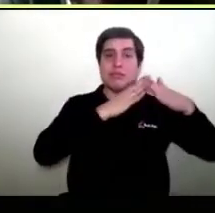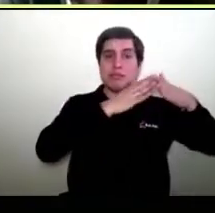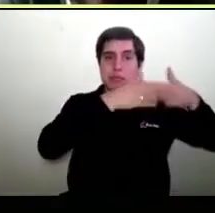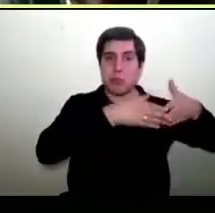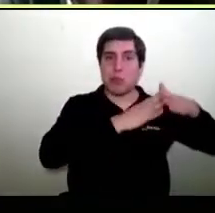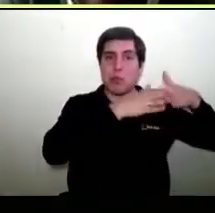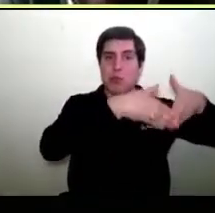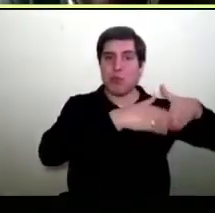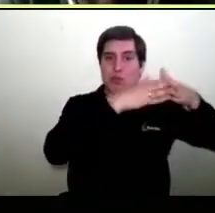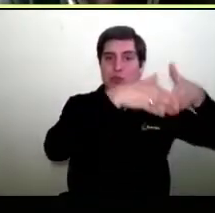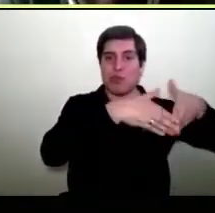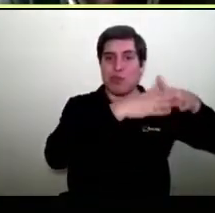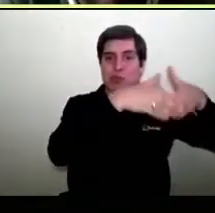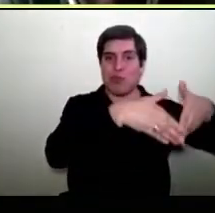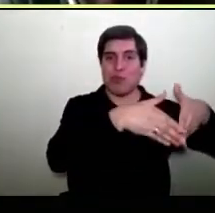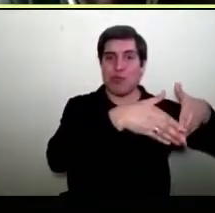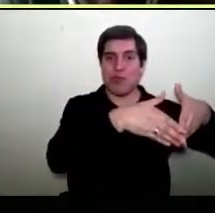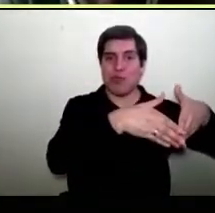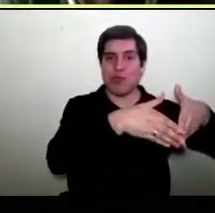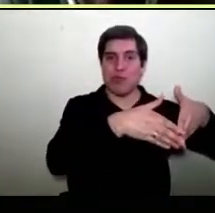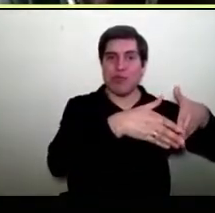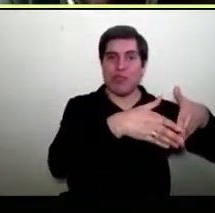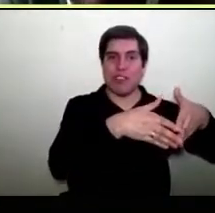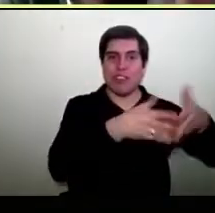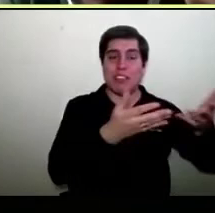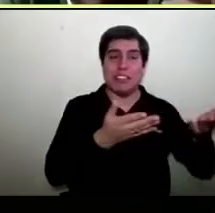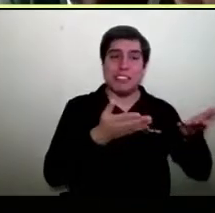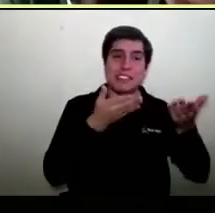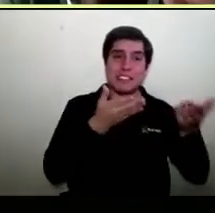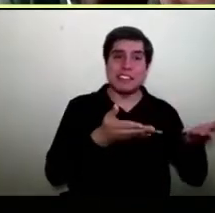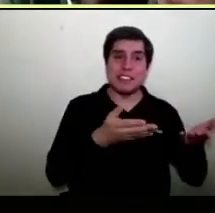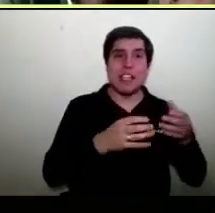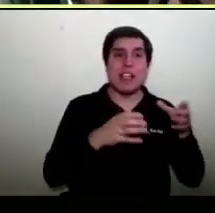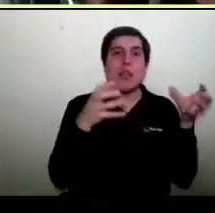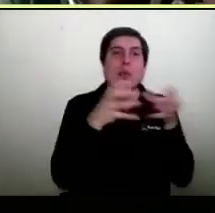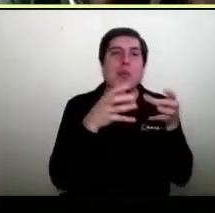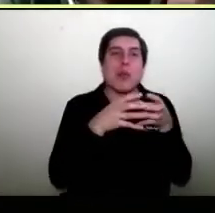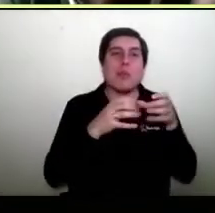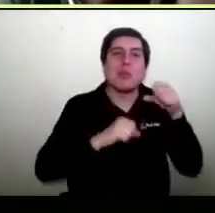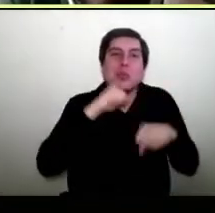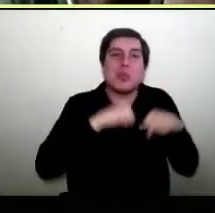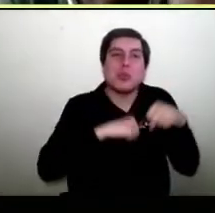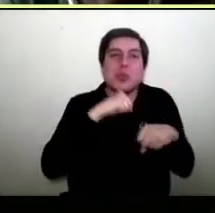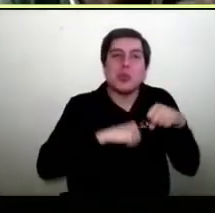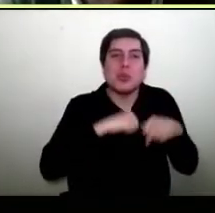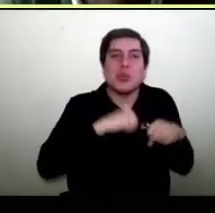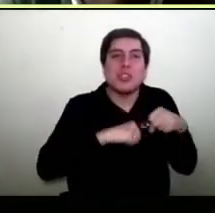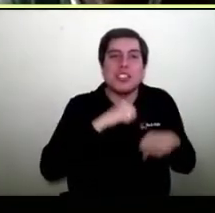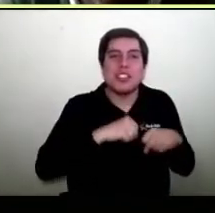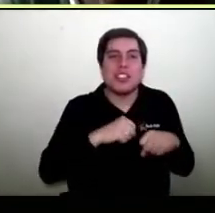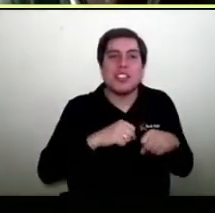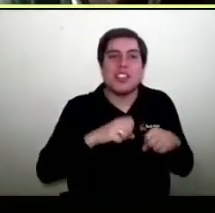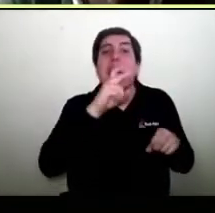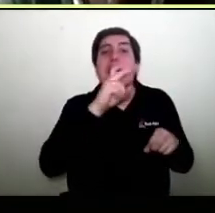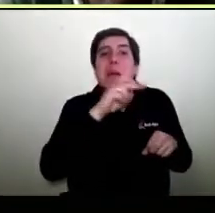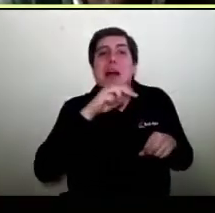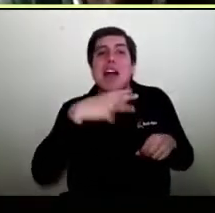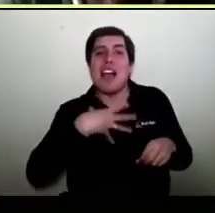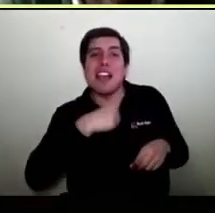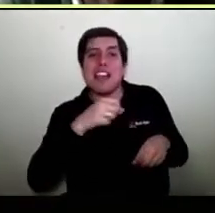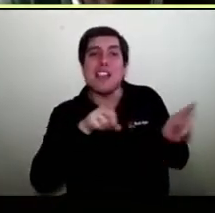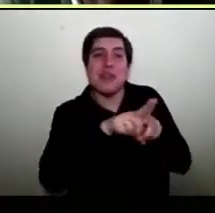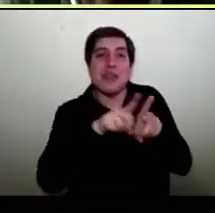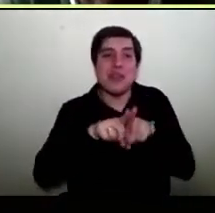que ven ustedes. Bueno, esa es una pyme. Ahí están, ahí está el papá, el hijo, los